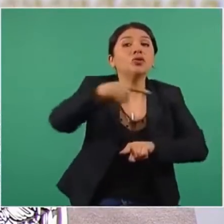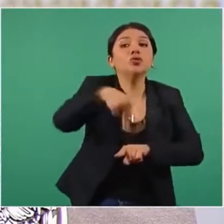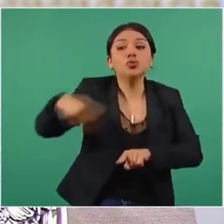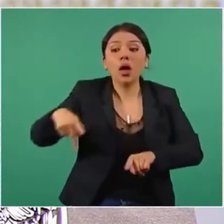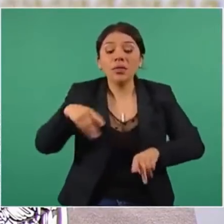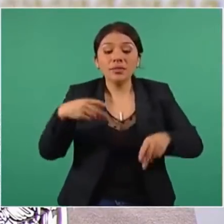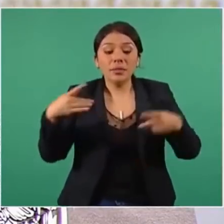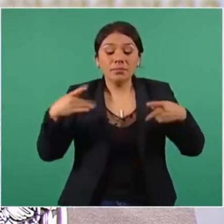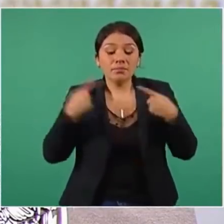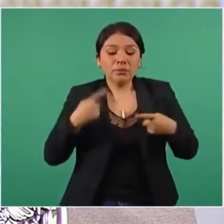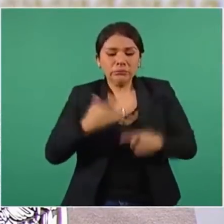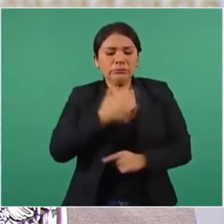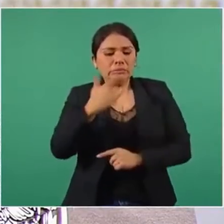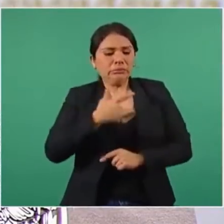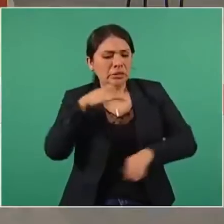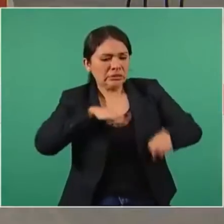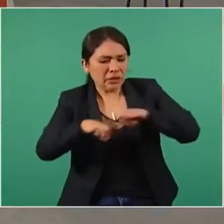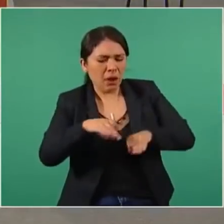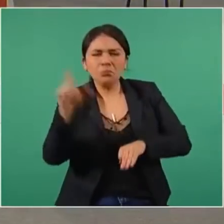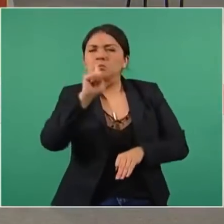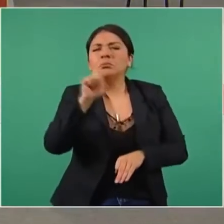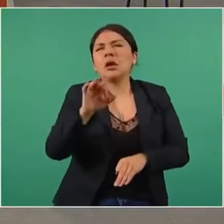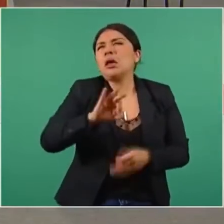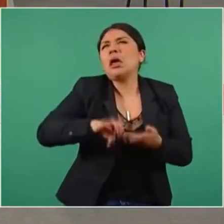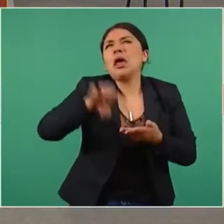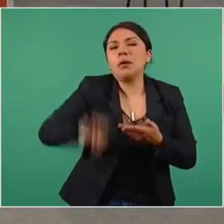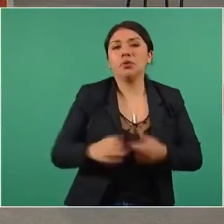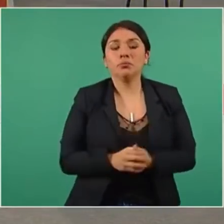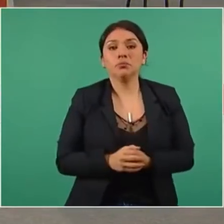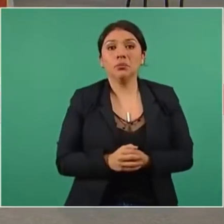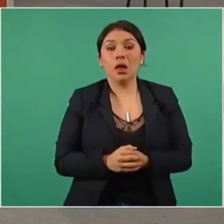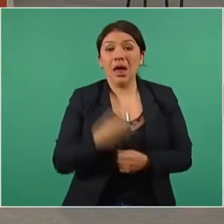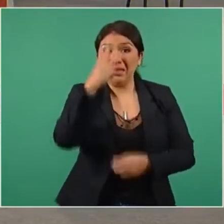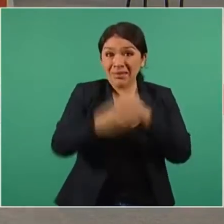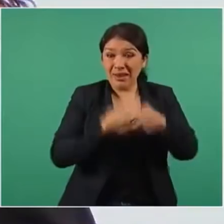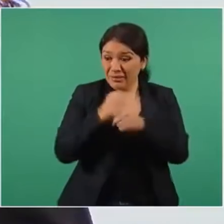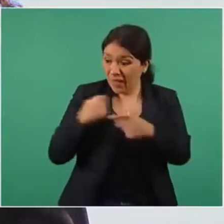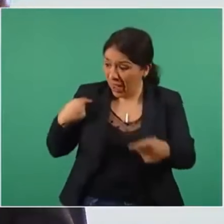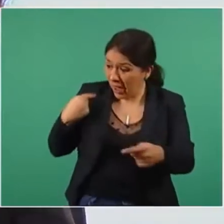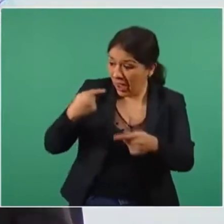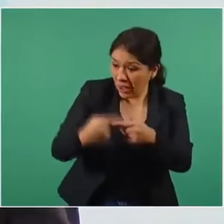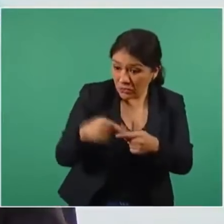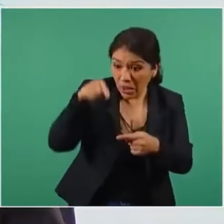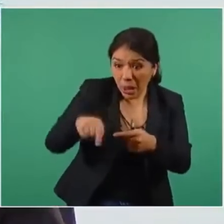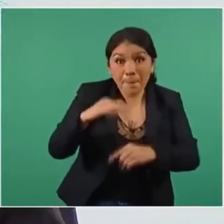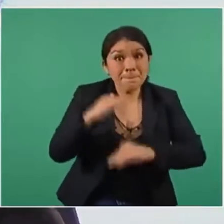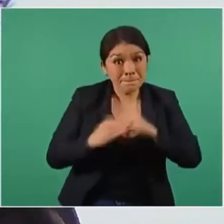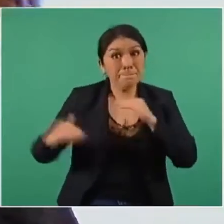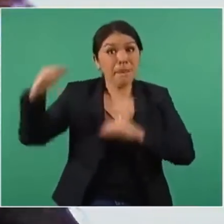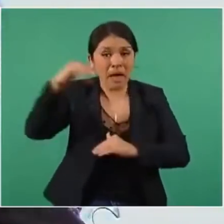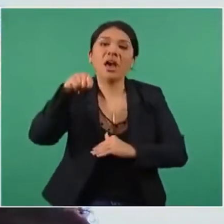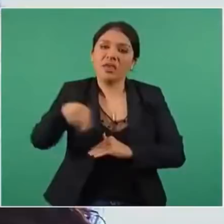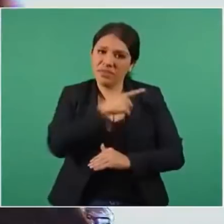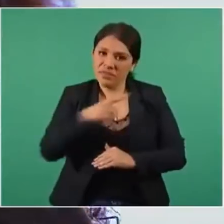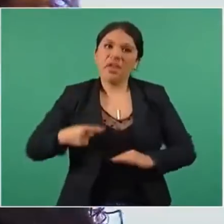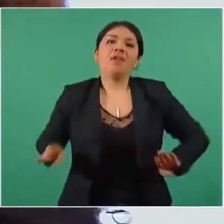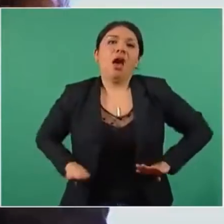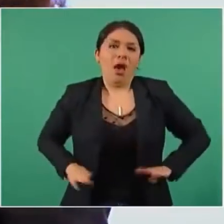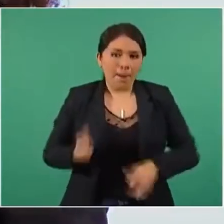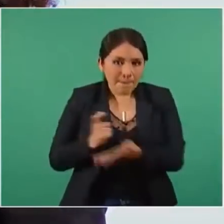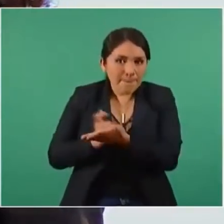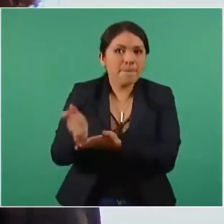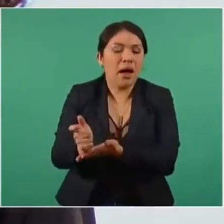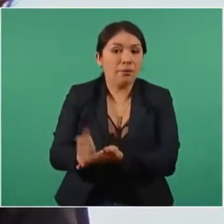favorable. Si el monto es mayor del promedio de los últimos tres años, eso es lo que debe pagarse. Si el monto